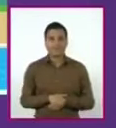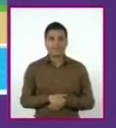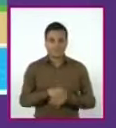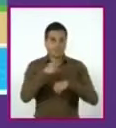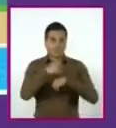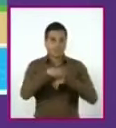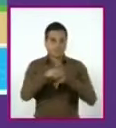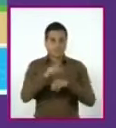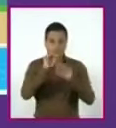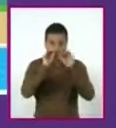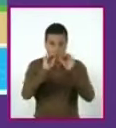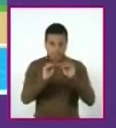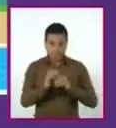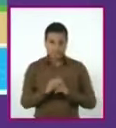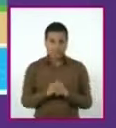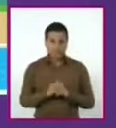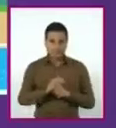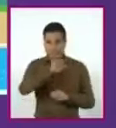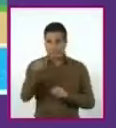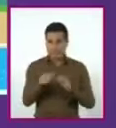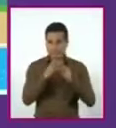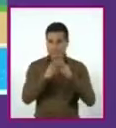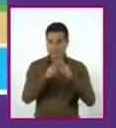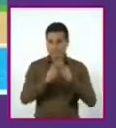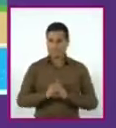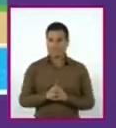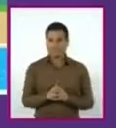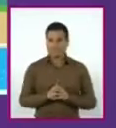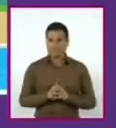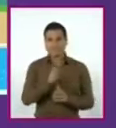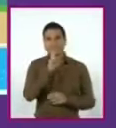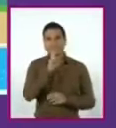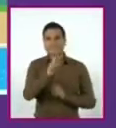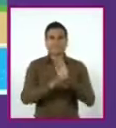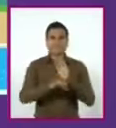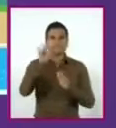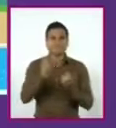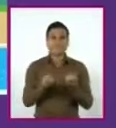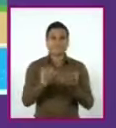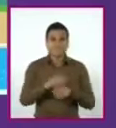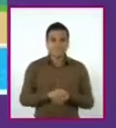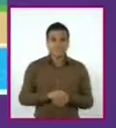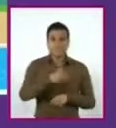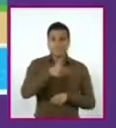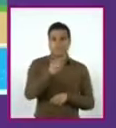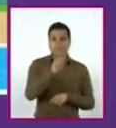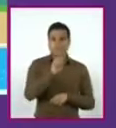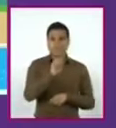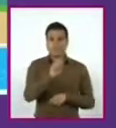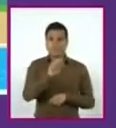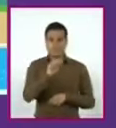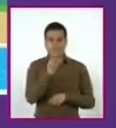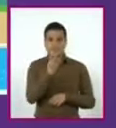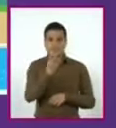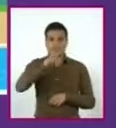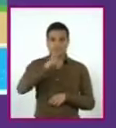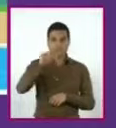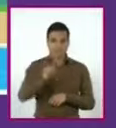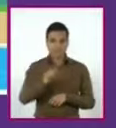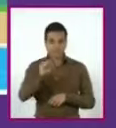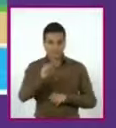los valores. Y realizamos las operaciones. El resultado es 13.82 metros por segundo.